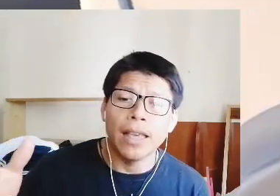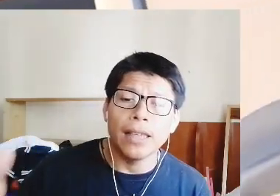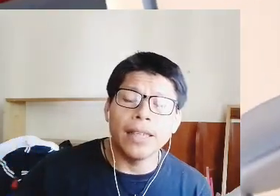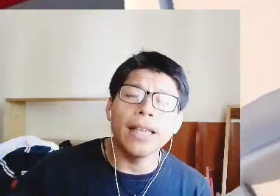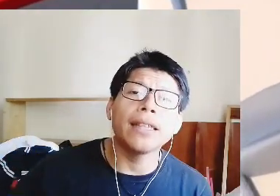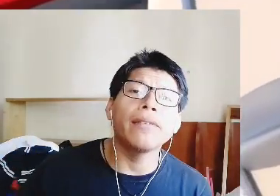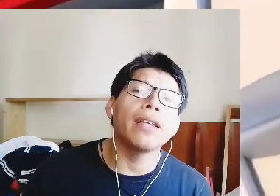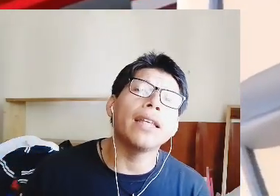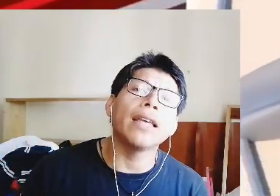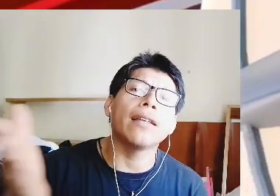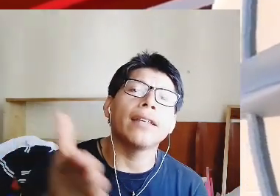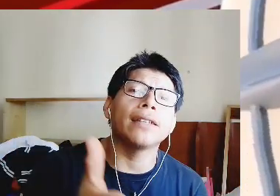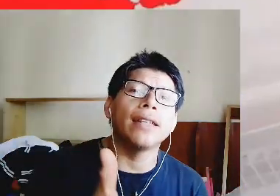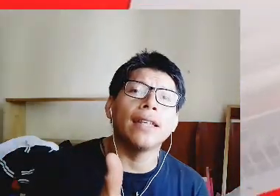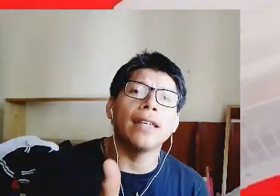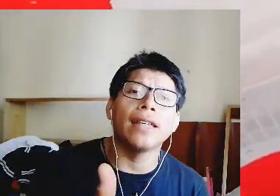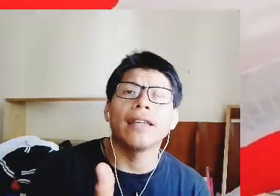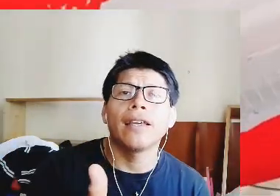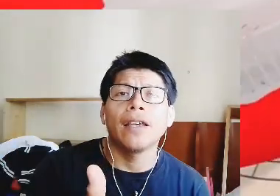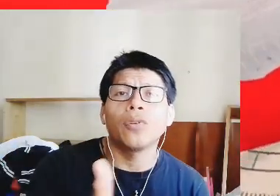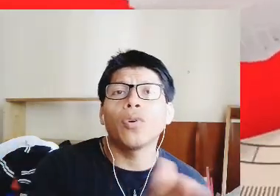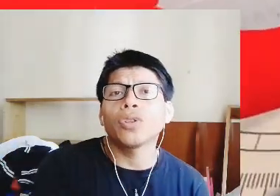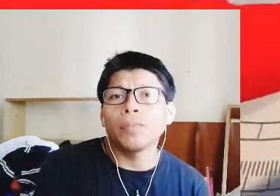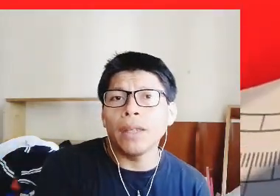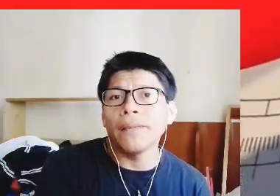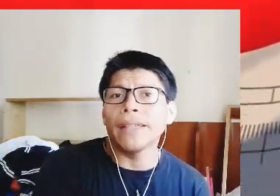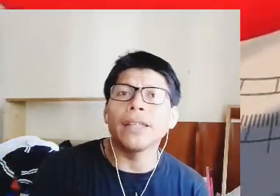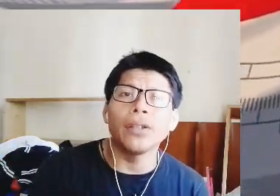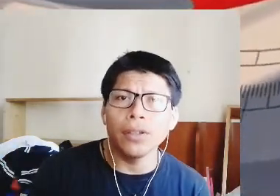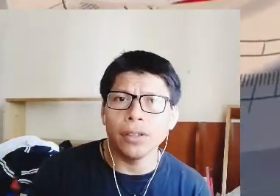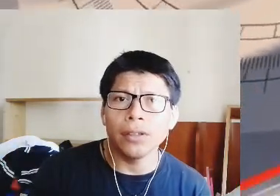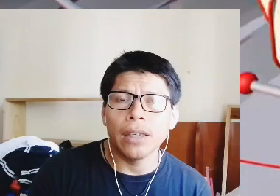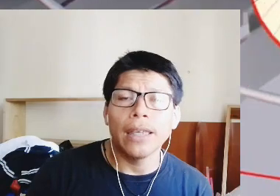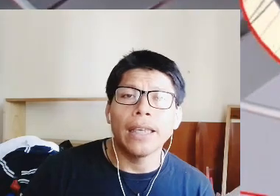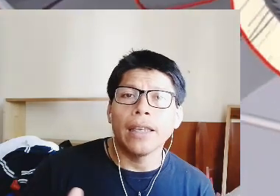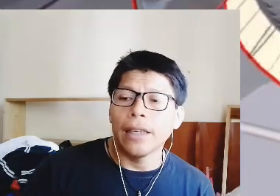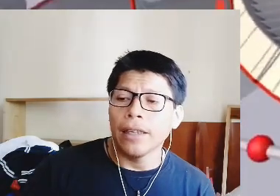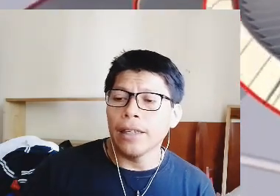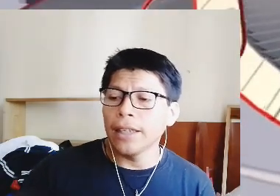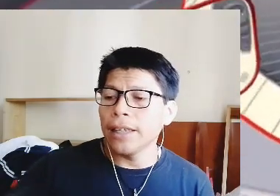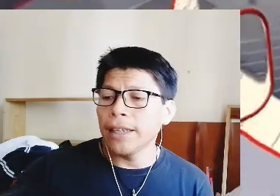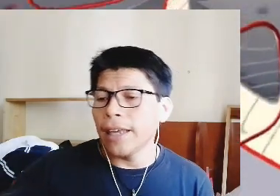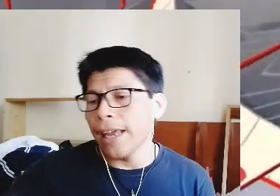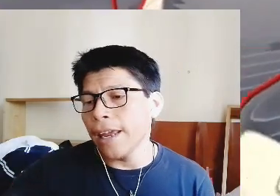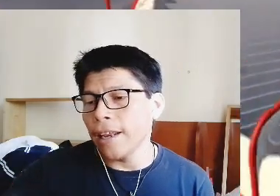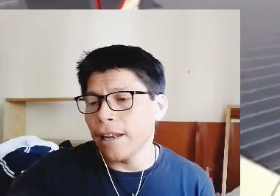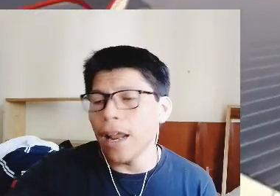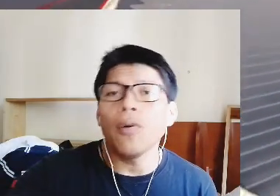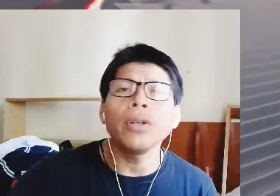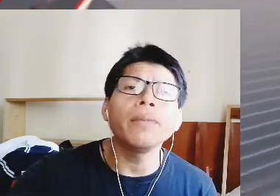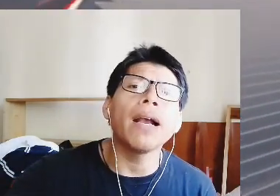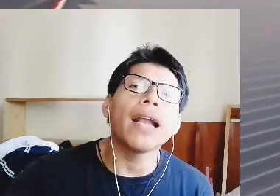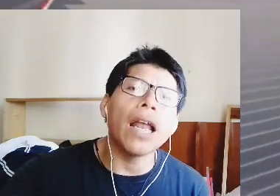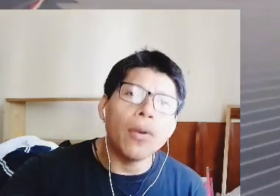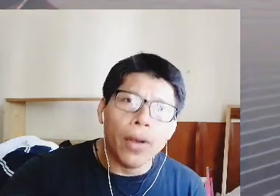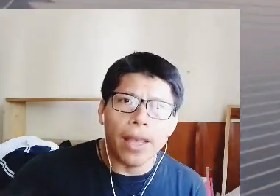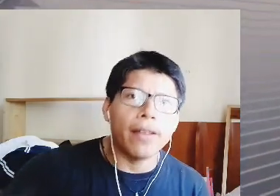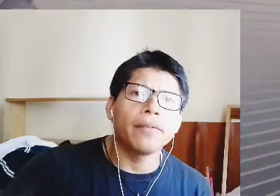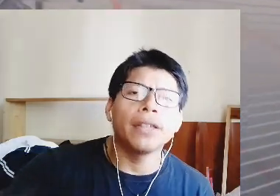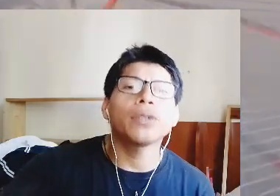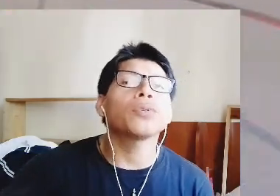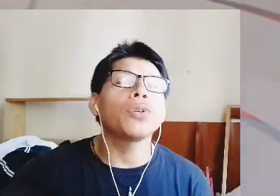ya se venía desde 2022 y la última